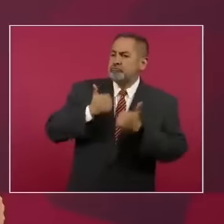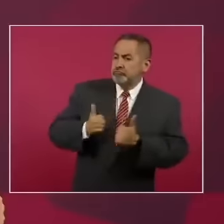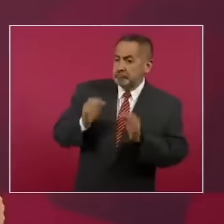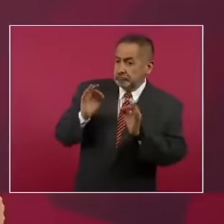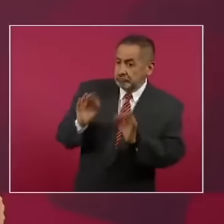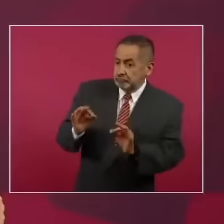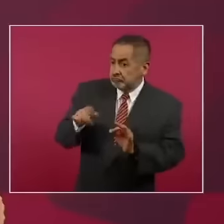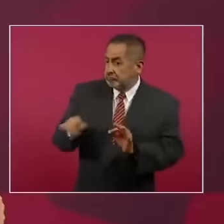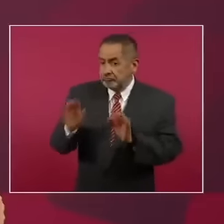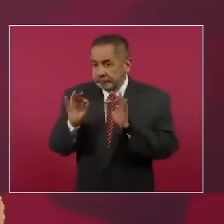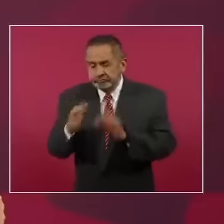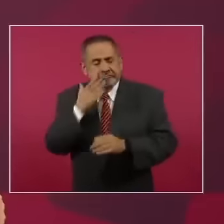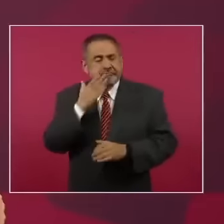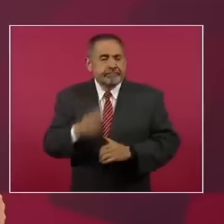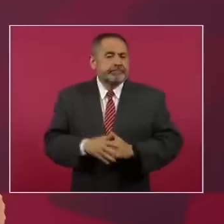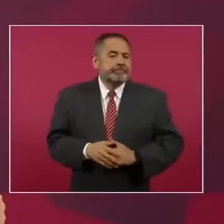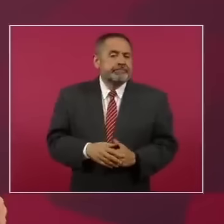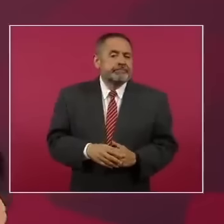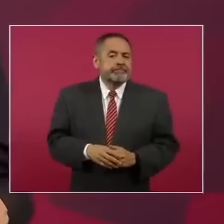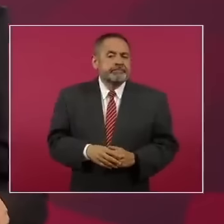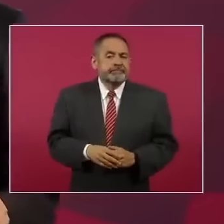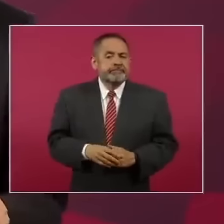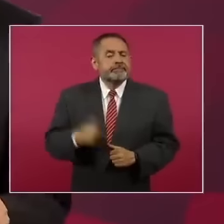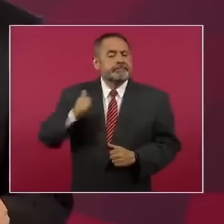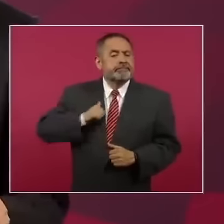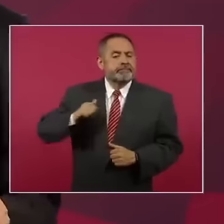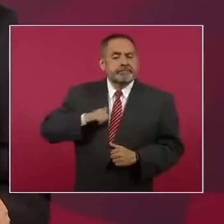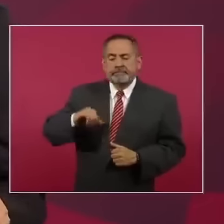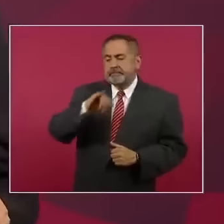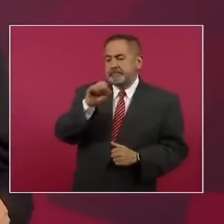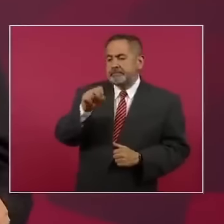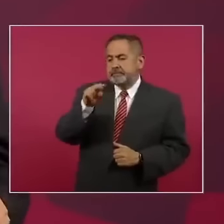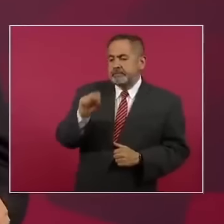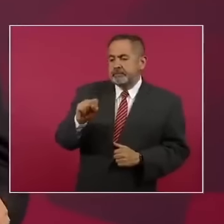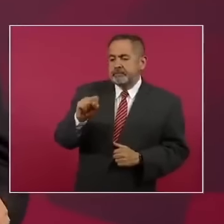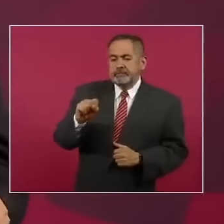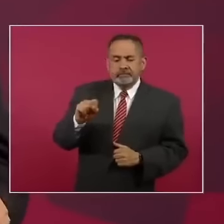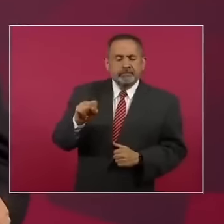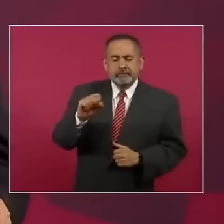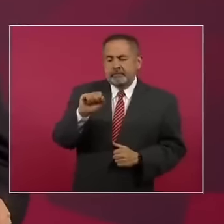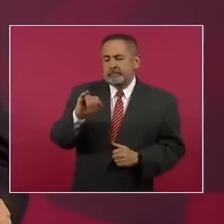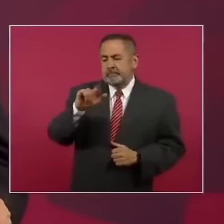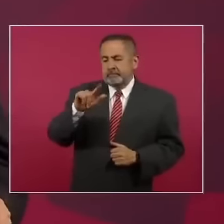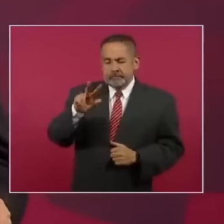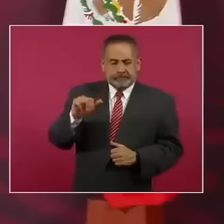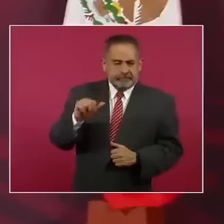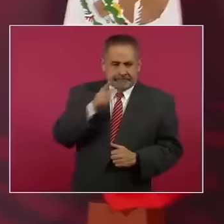porque decía don Jesús Silva Gerso, el grande,